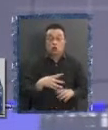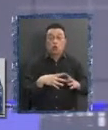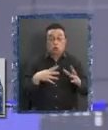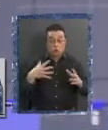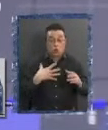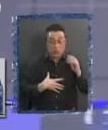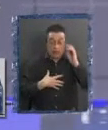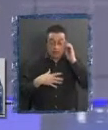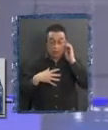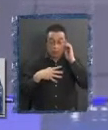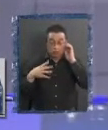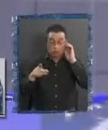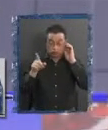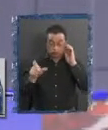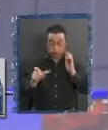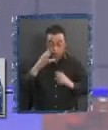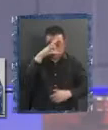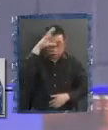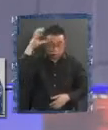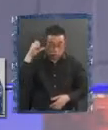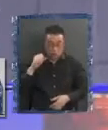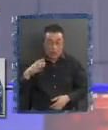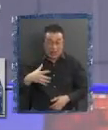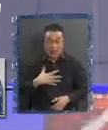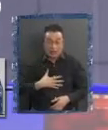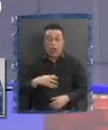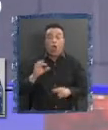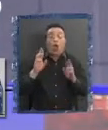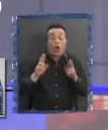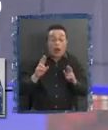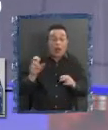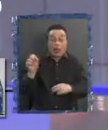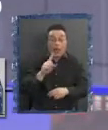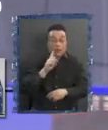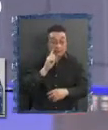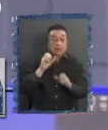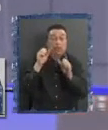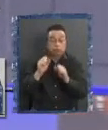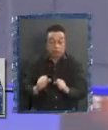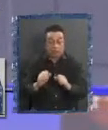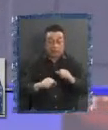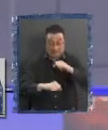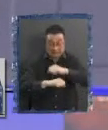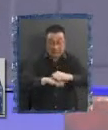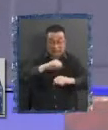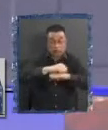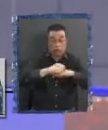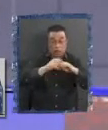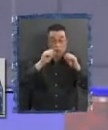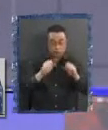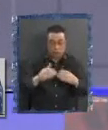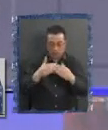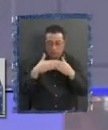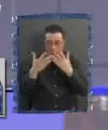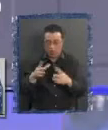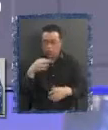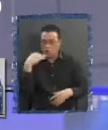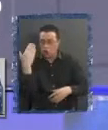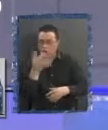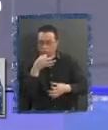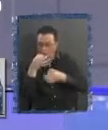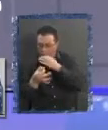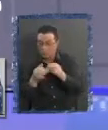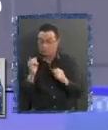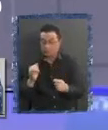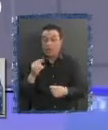de la convencional Loncón, y ojalá fuera así, ojalá que esta estructura diera todas esas cosas que ella dice. Pero la verdad es que